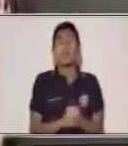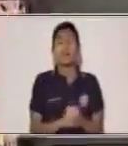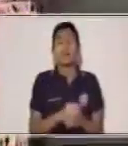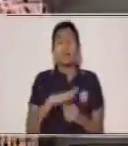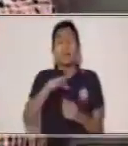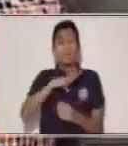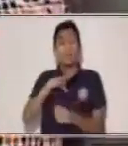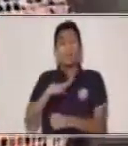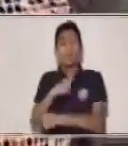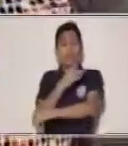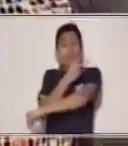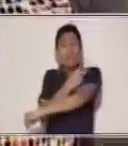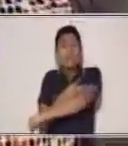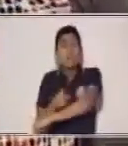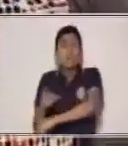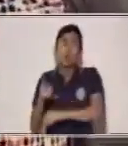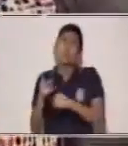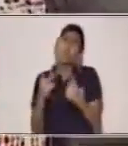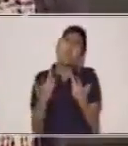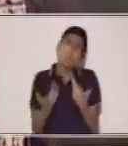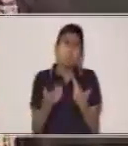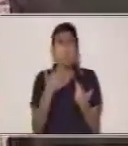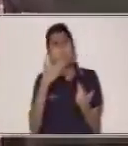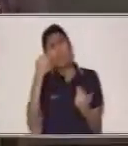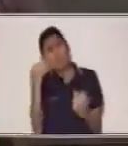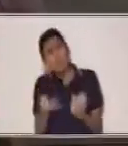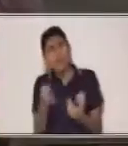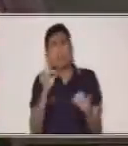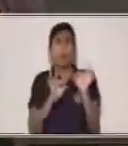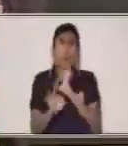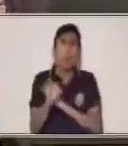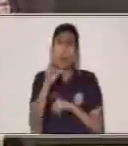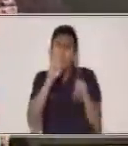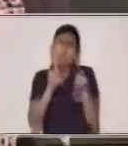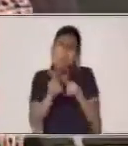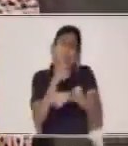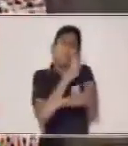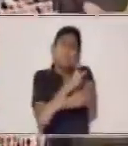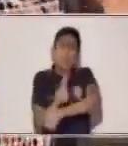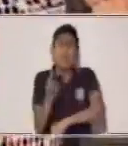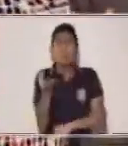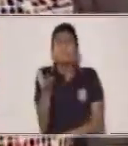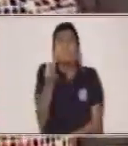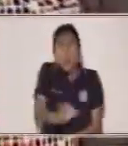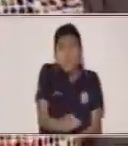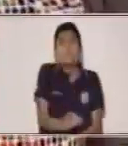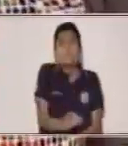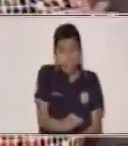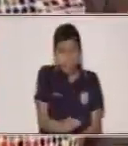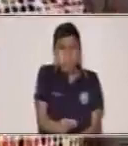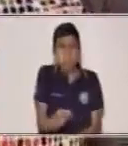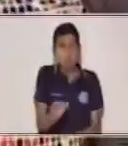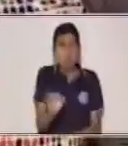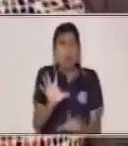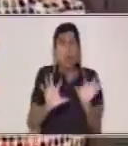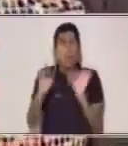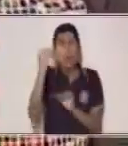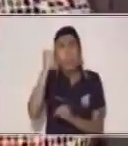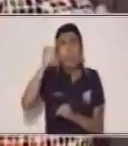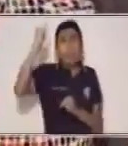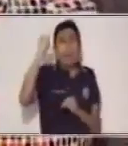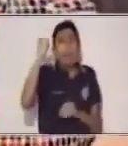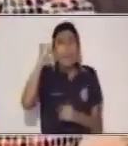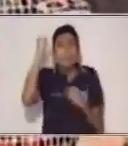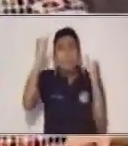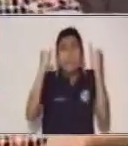en hechos reales o bien puede ser una narración ficticia, es decir, de hechos fantásticos que tú